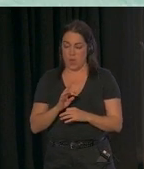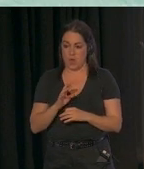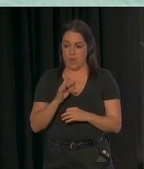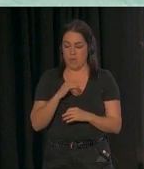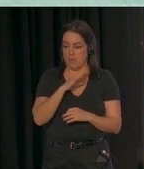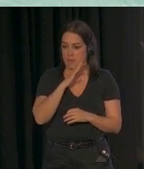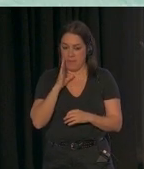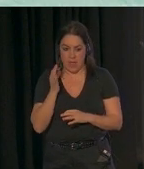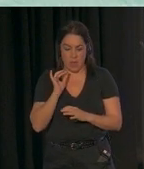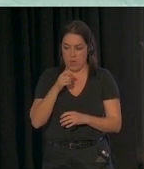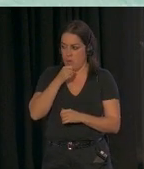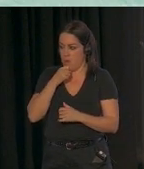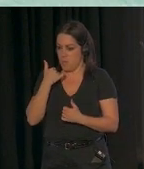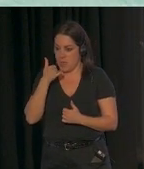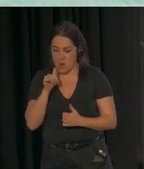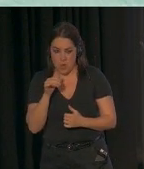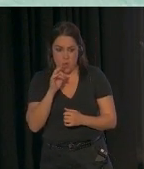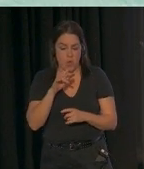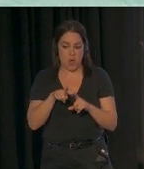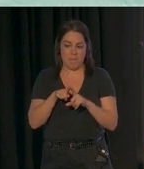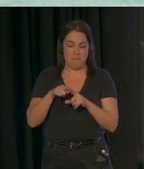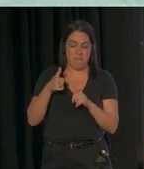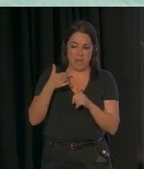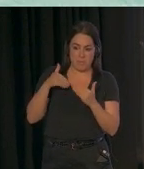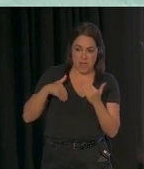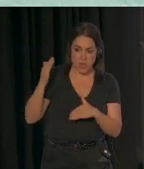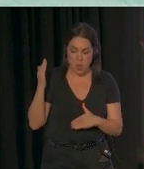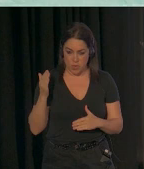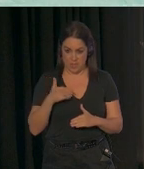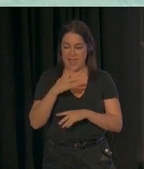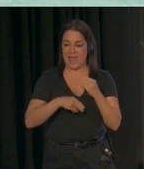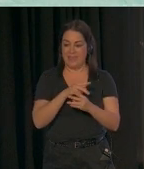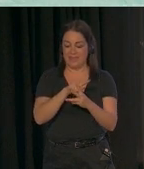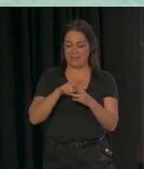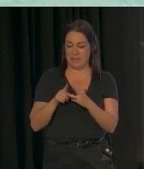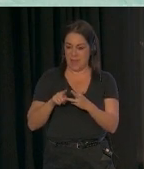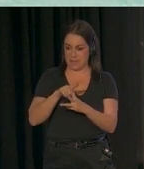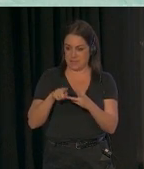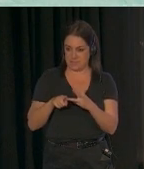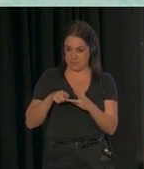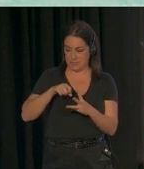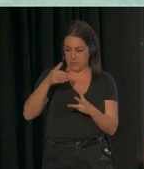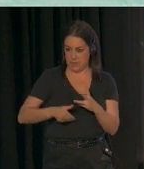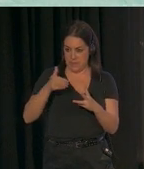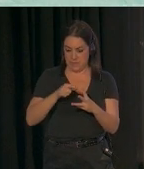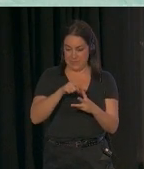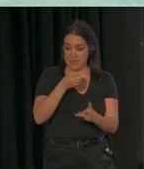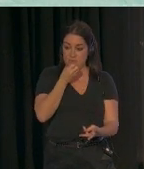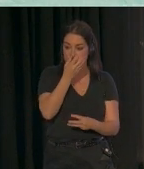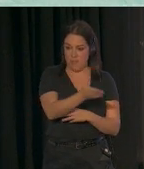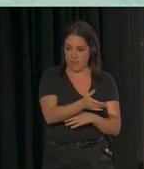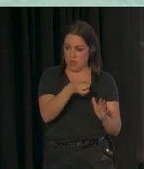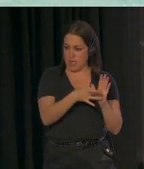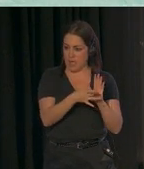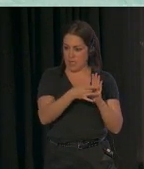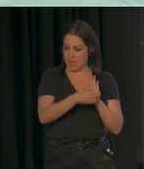y un abuelo, o a lo mejor uno de los hermanos mayores. Y IPATS hace tres cosas principalmente. Proporciona información de alta calidad y